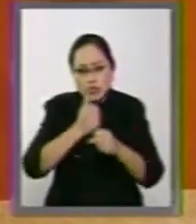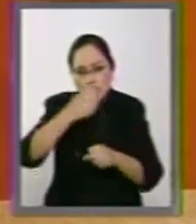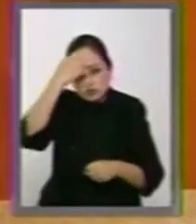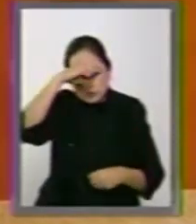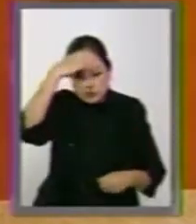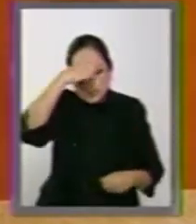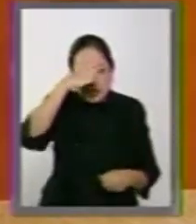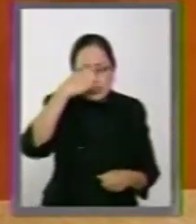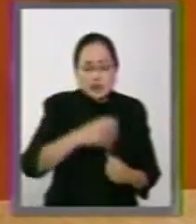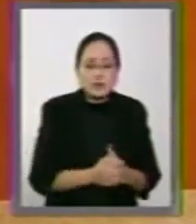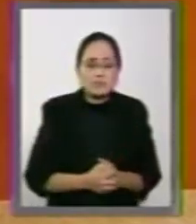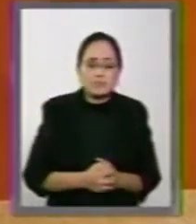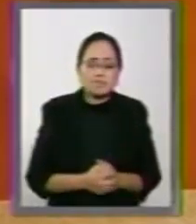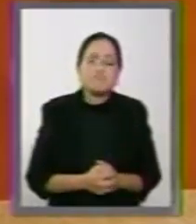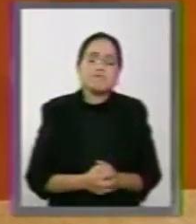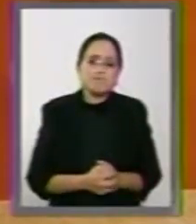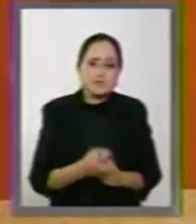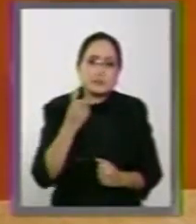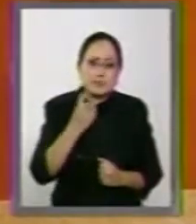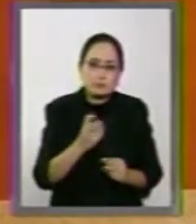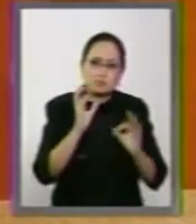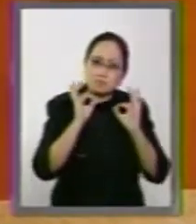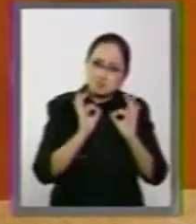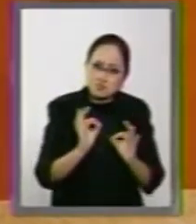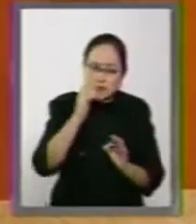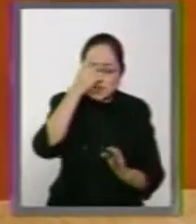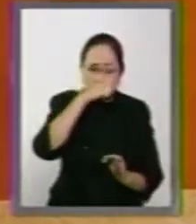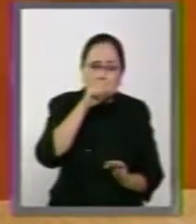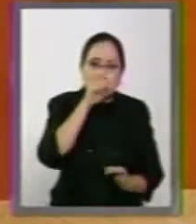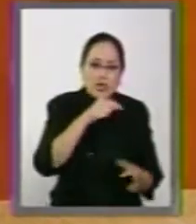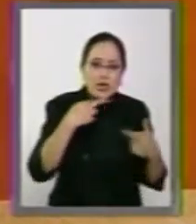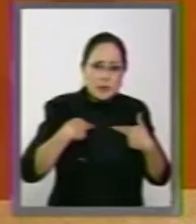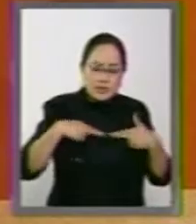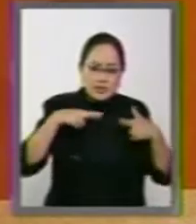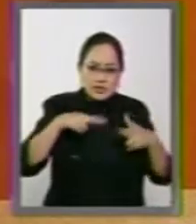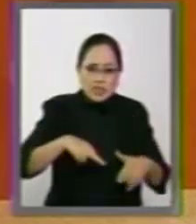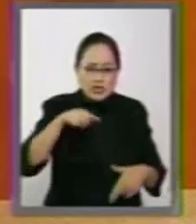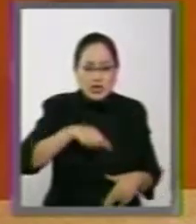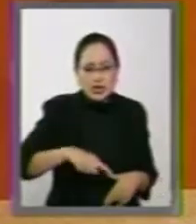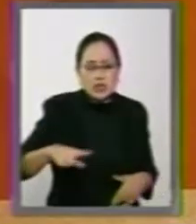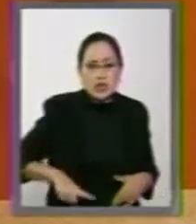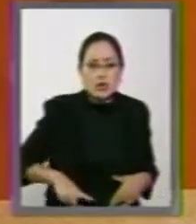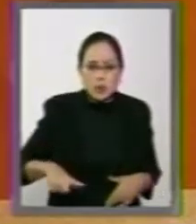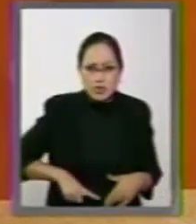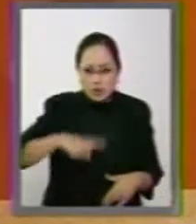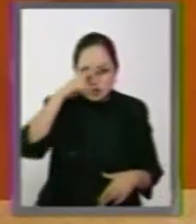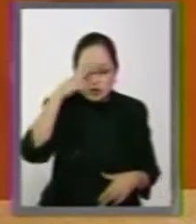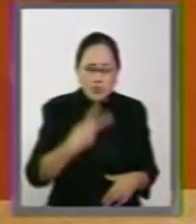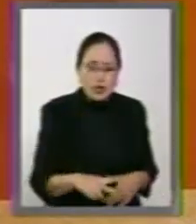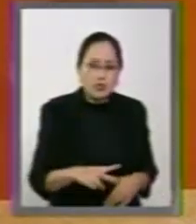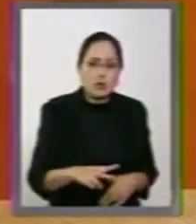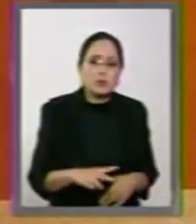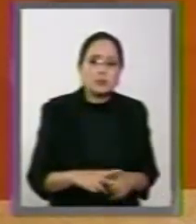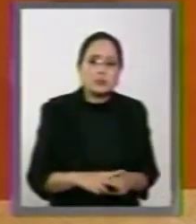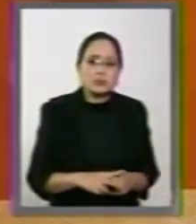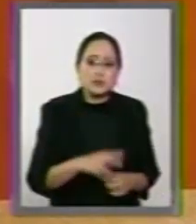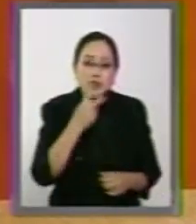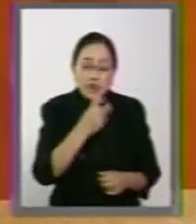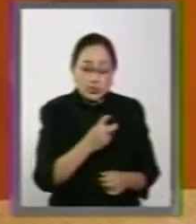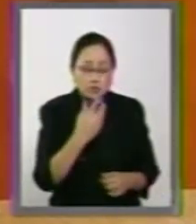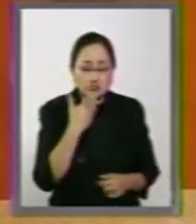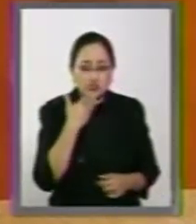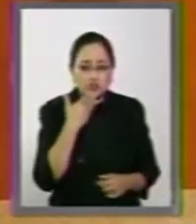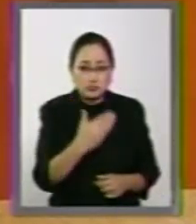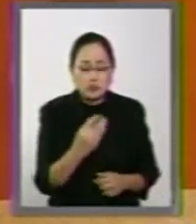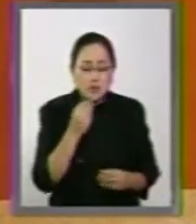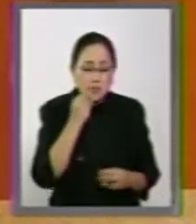Camacho son óptimas para que la representación del Estado mexicano sea fabulosa.